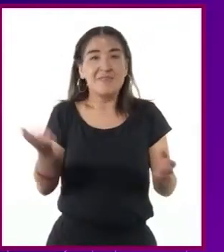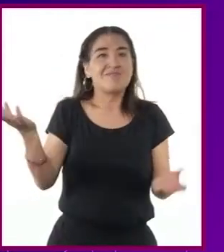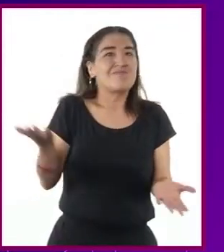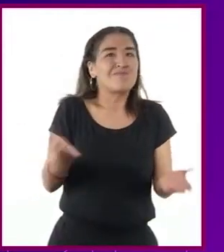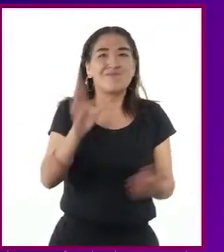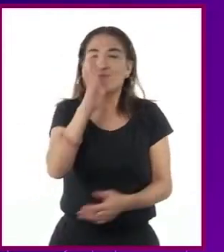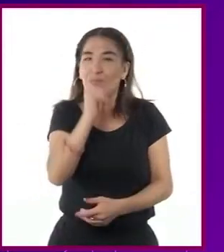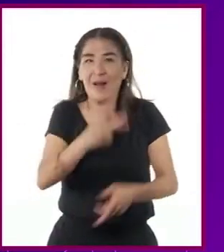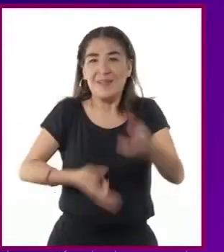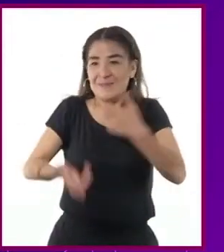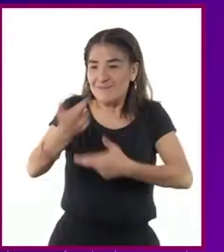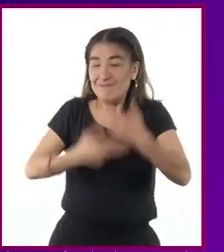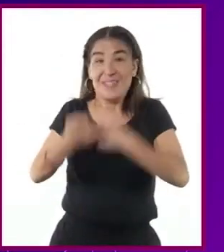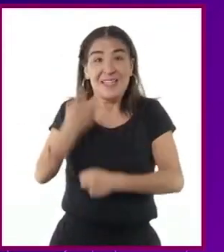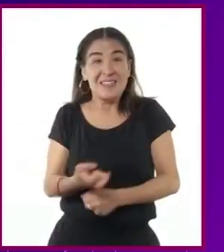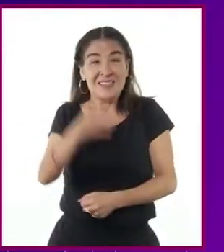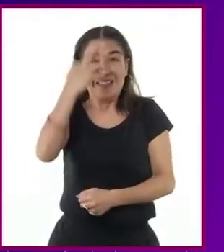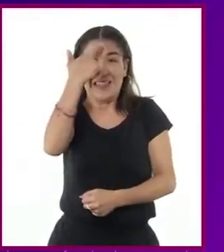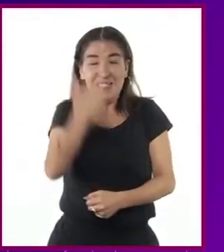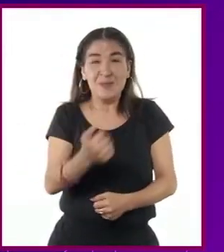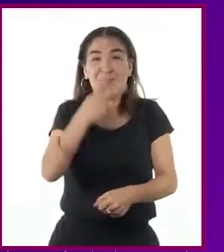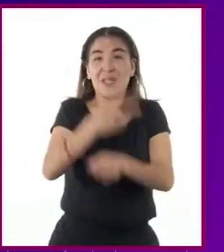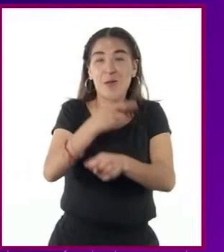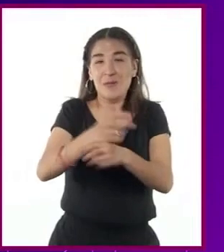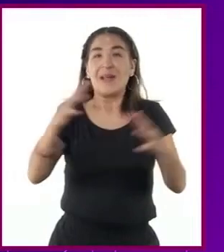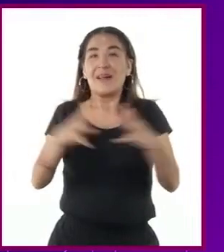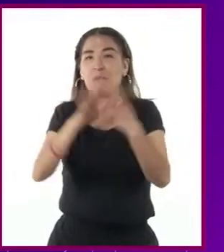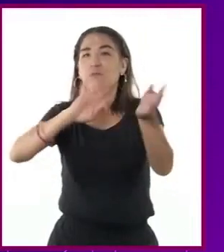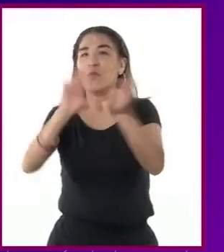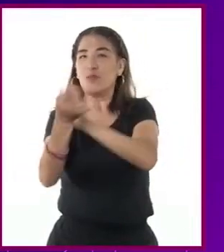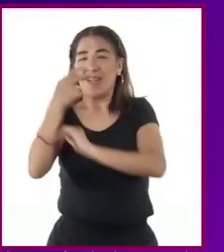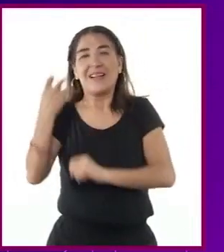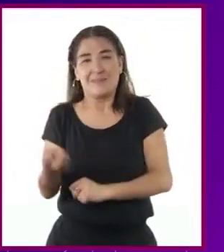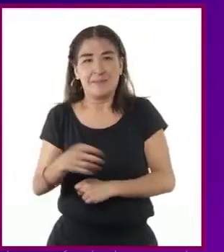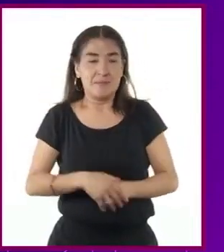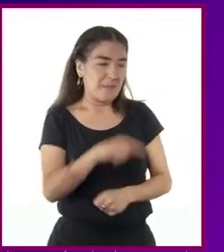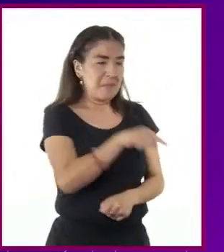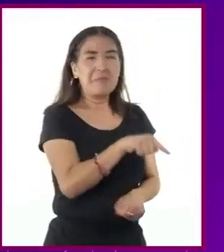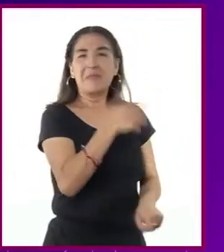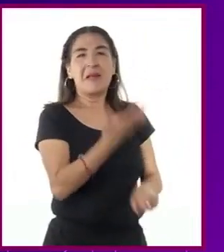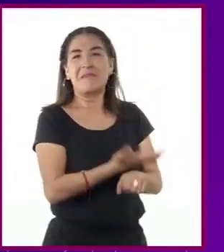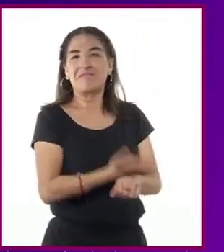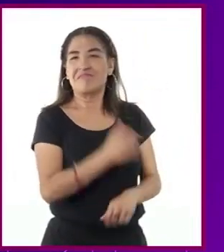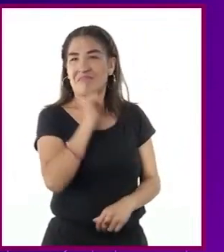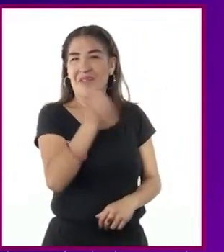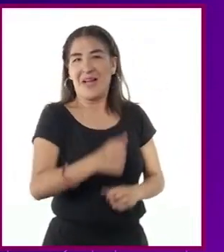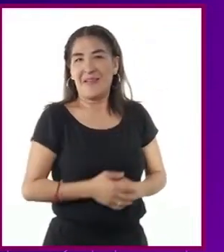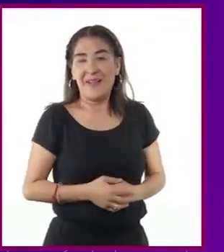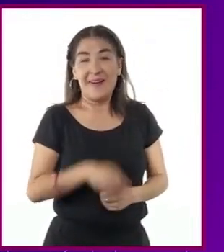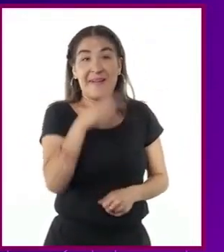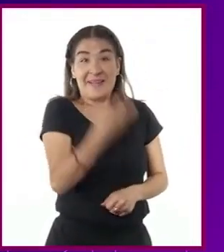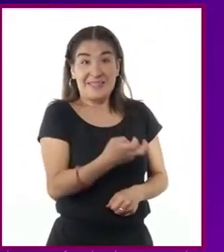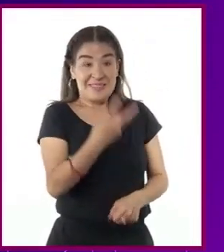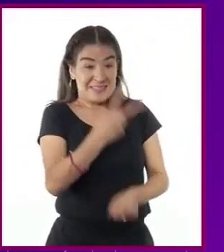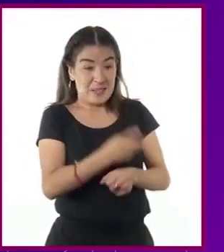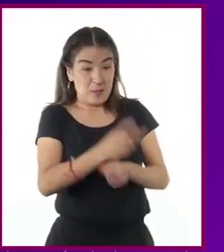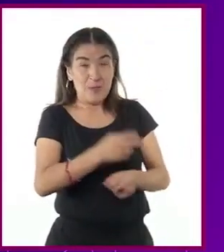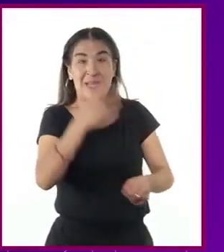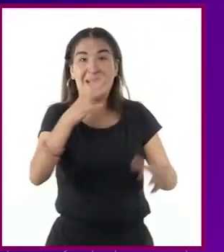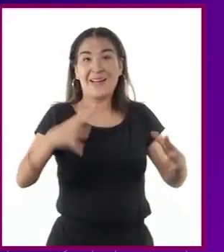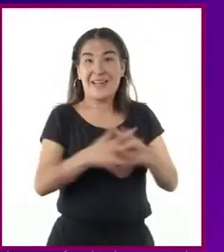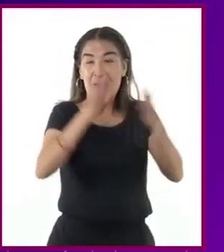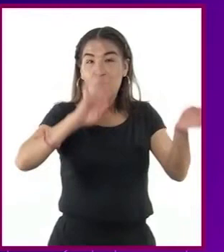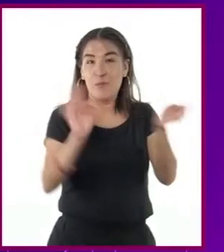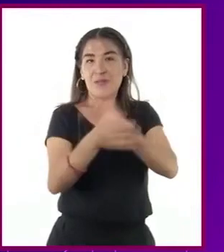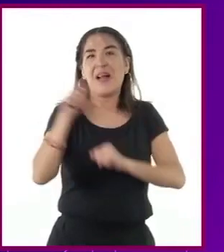material enorme. Los Estados Unidos no. La Segunda Guerra Mundial se peleó en Europa